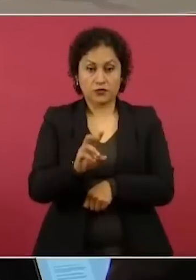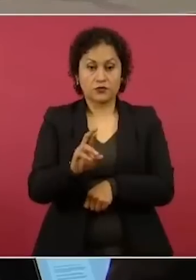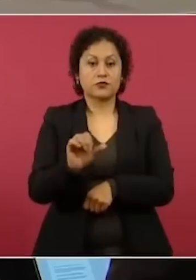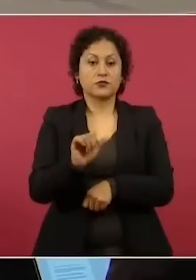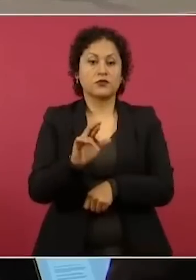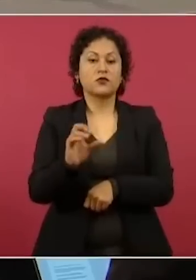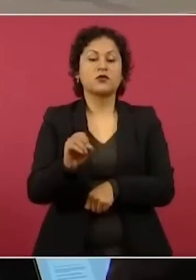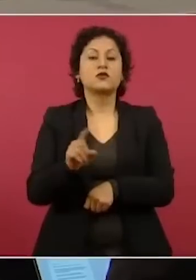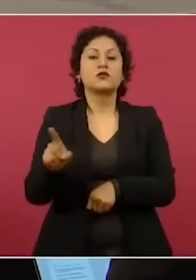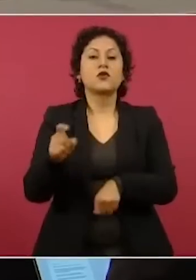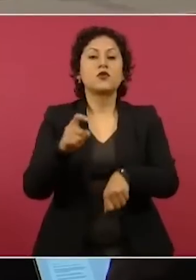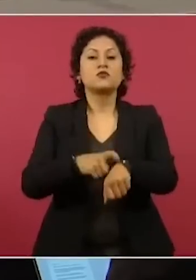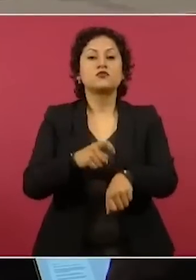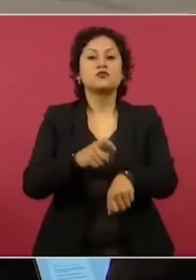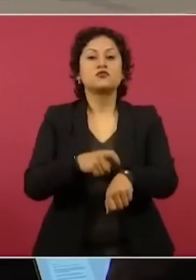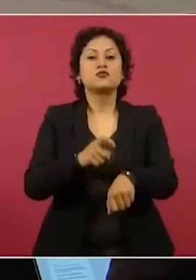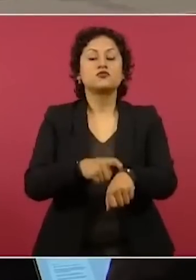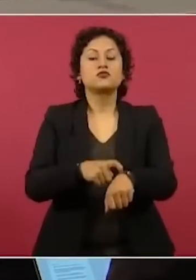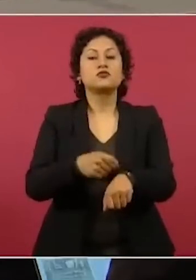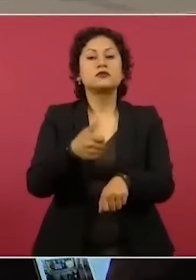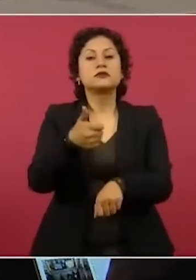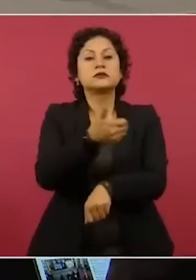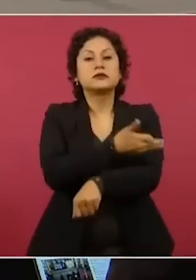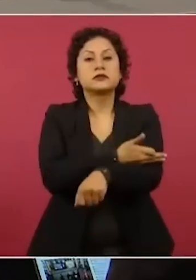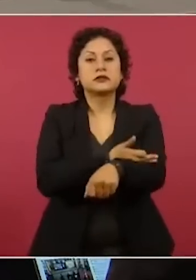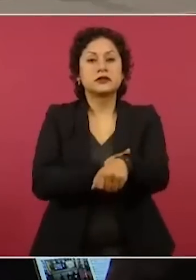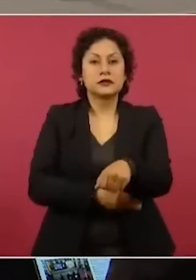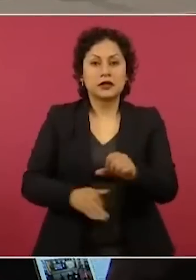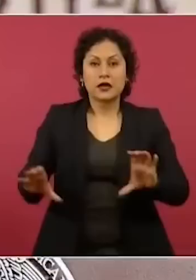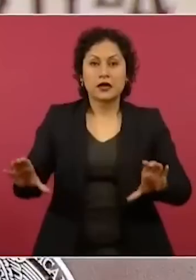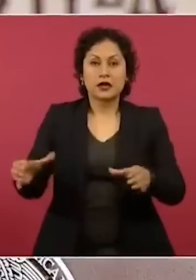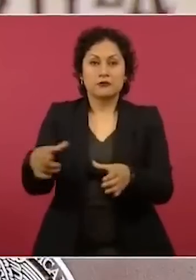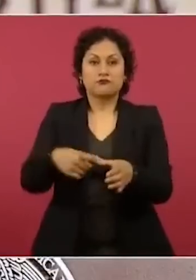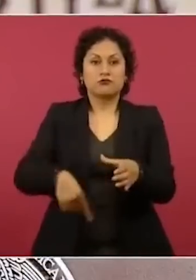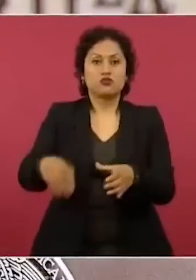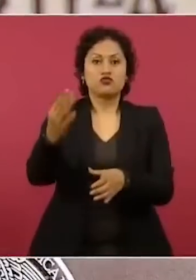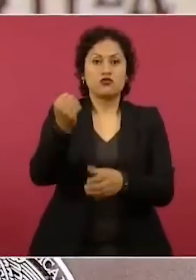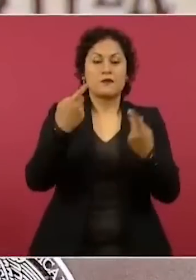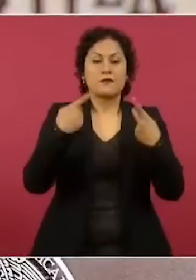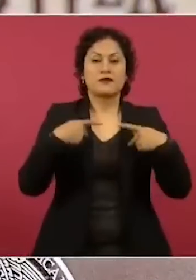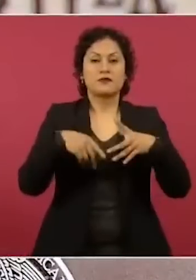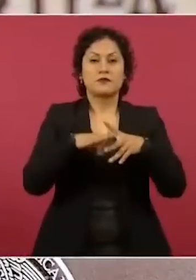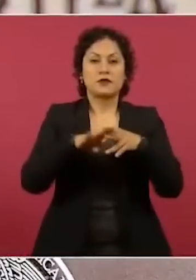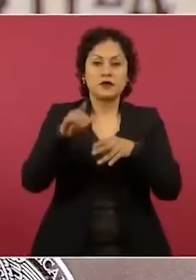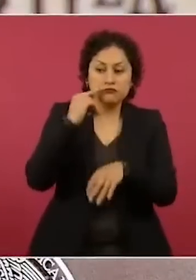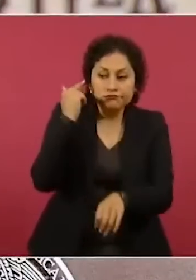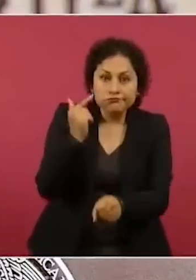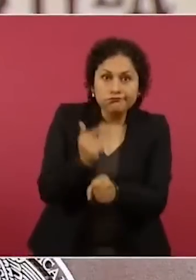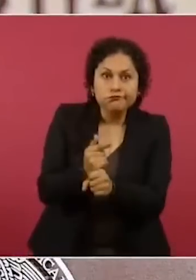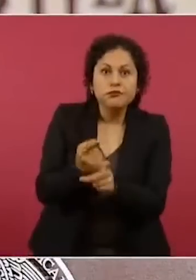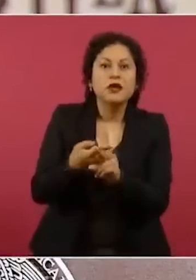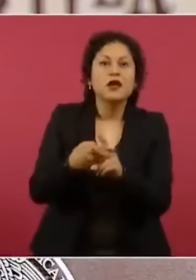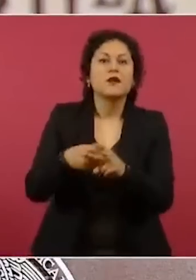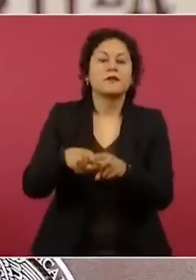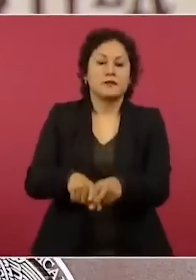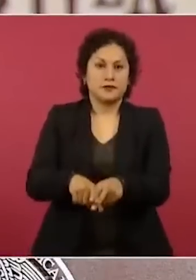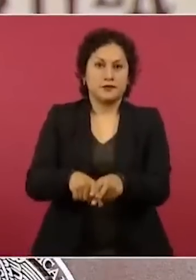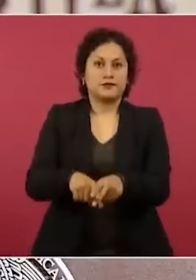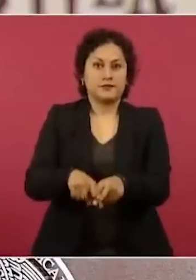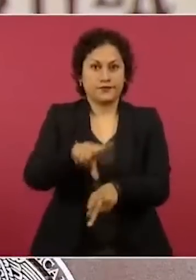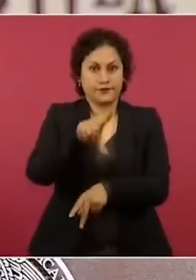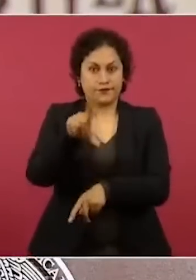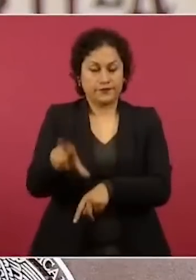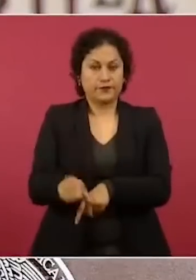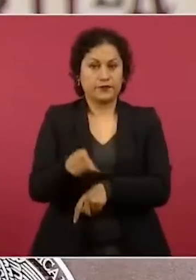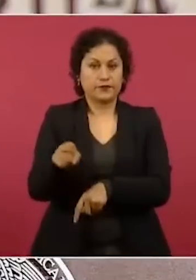de la tarde, fueron localizados nueve migrantes, estos fueron los iniciales. Se continuaron los trabajos a la